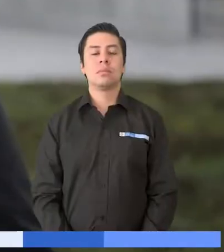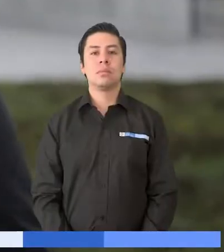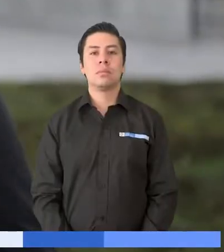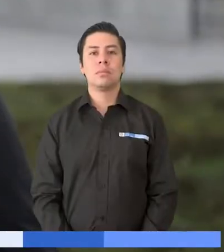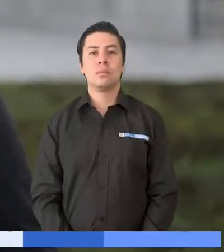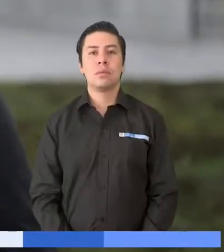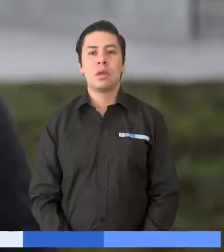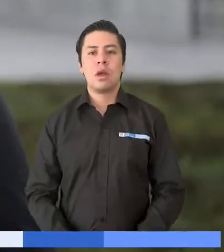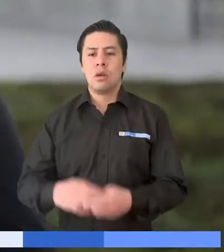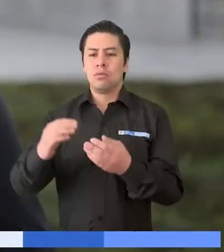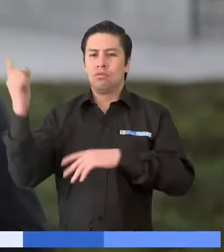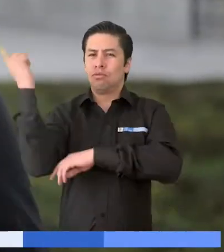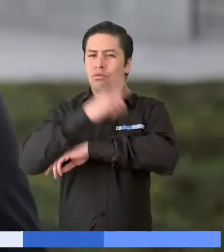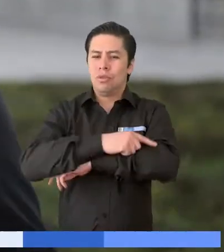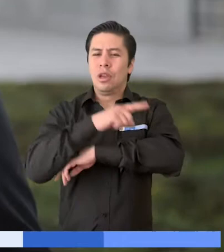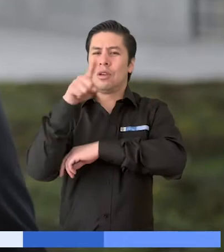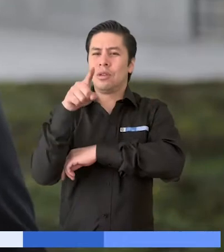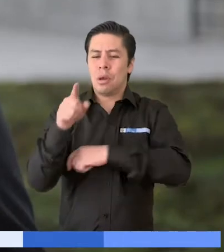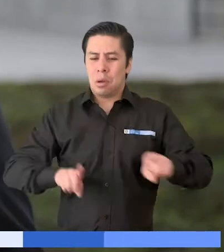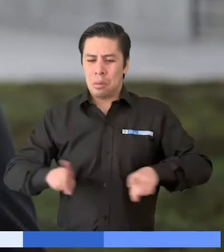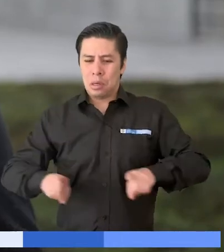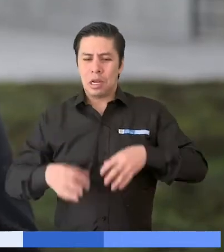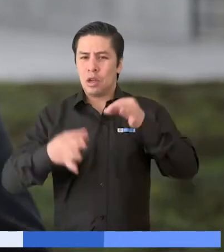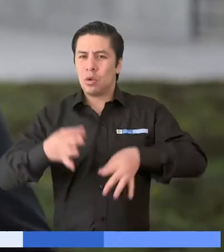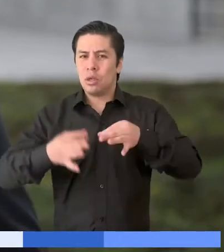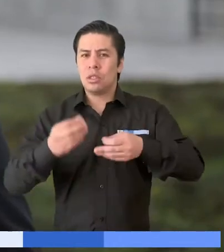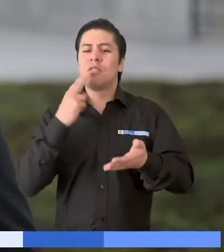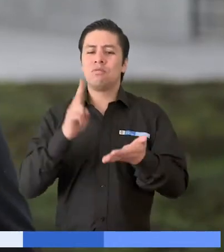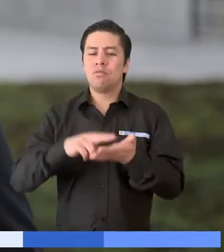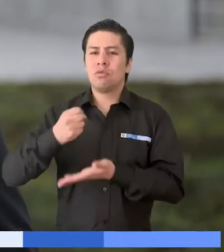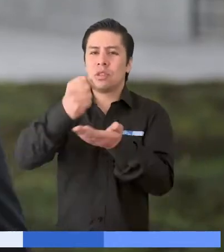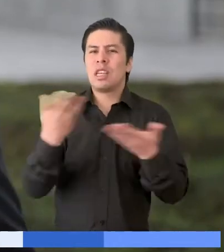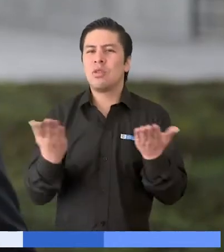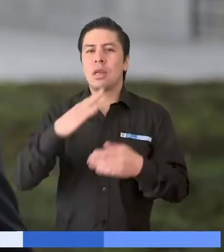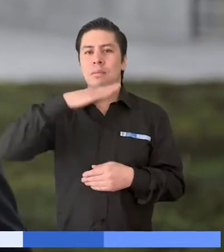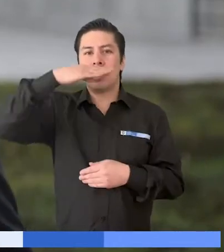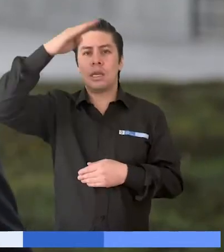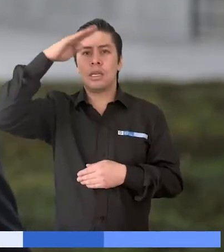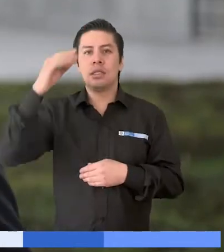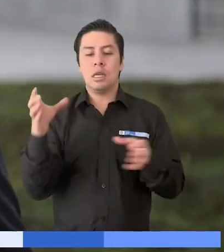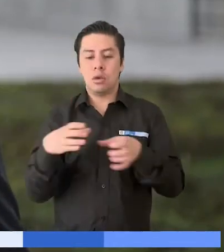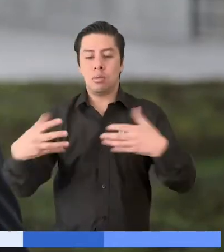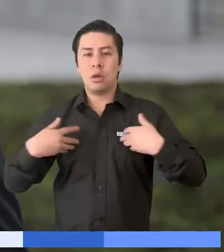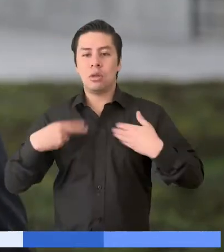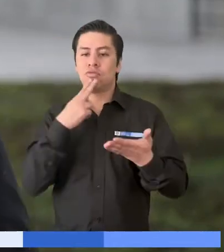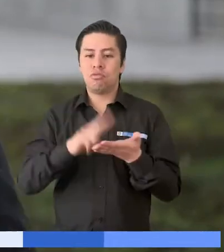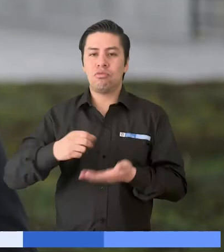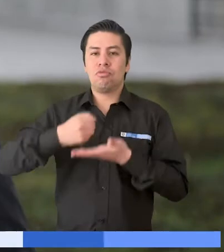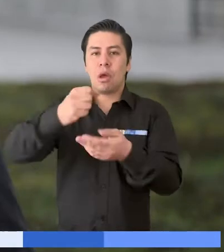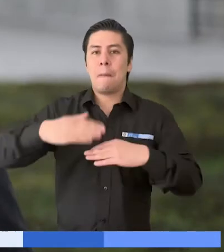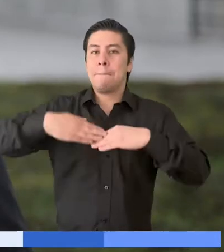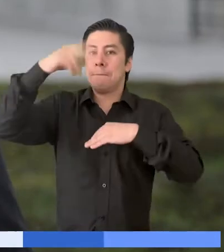Durante una masiva entrega de cartas de indemnización por vía judicial y administrativa a víctimas en Medellín, la unidad entregó cartas por un valor superior